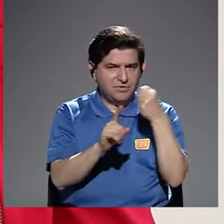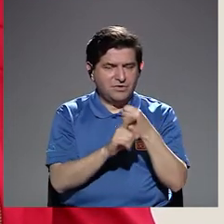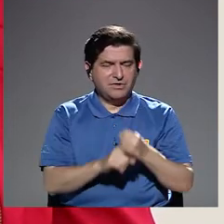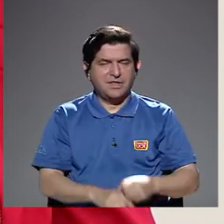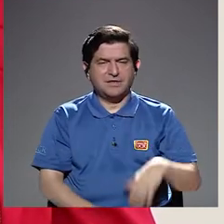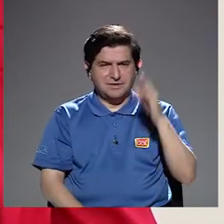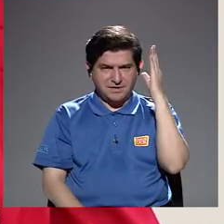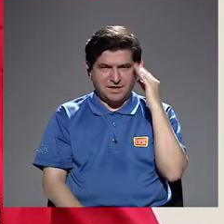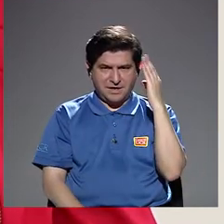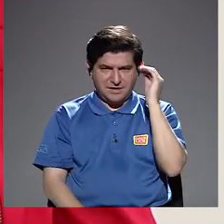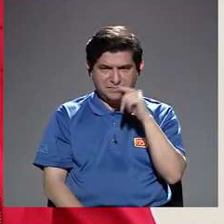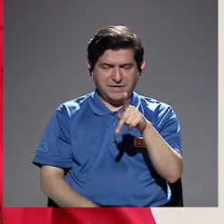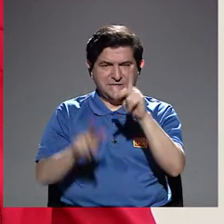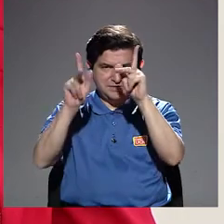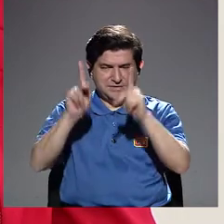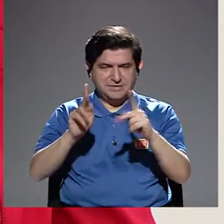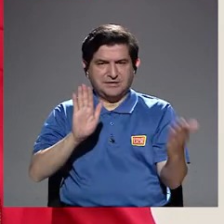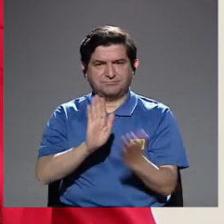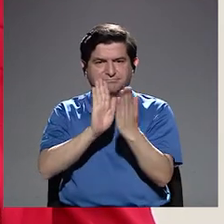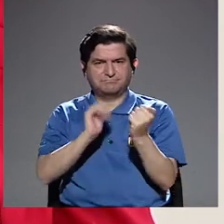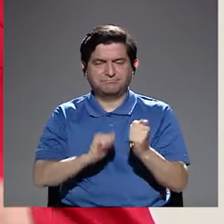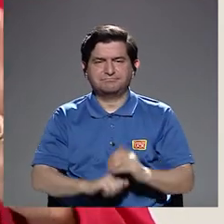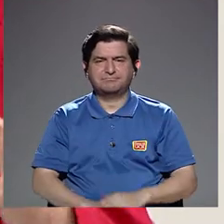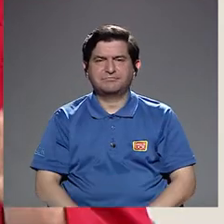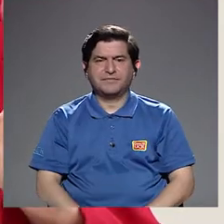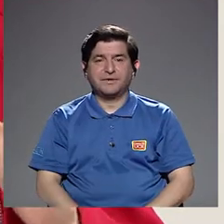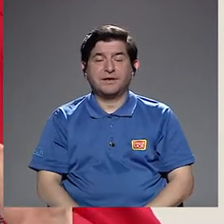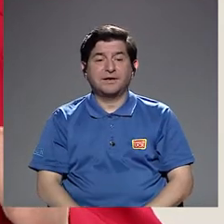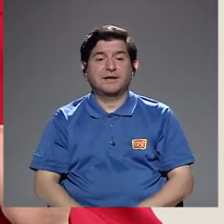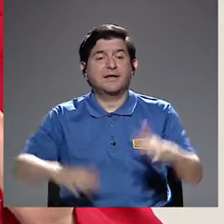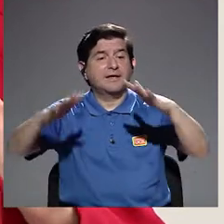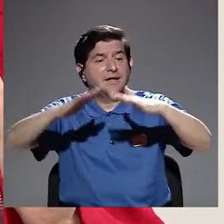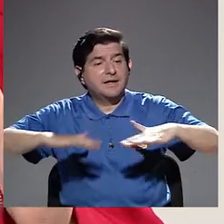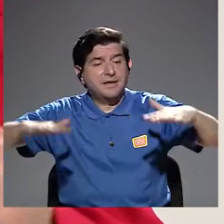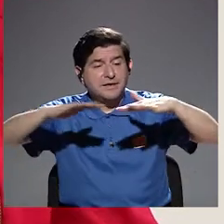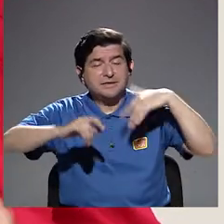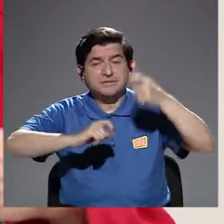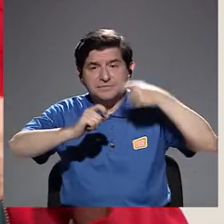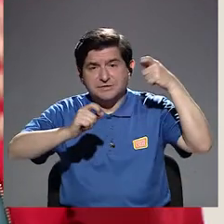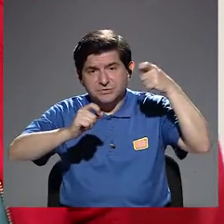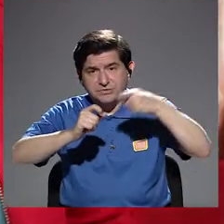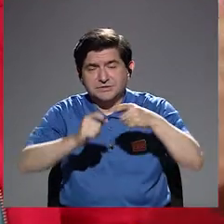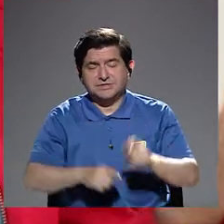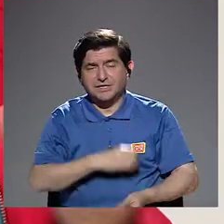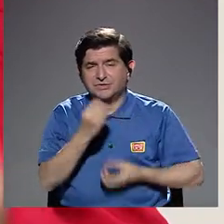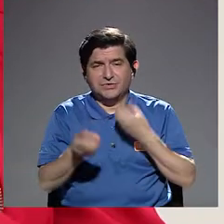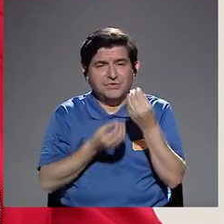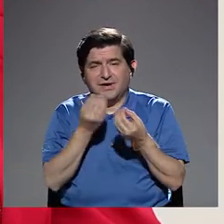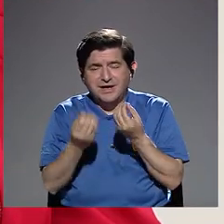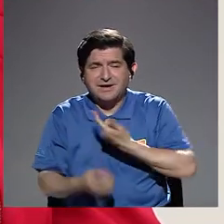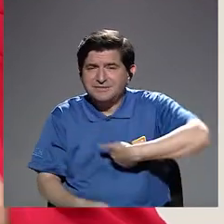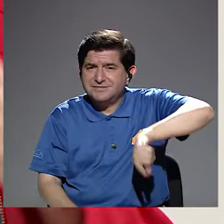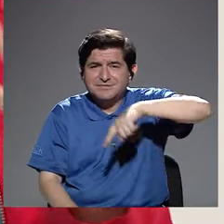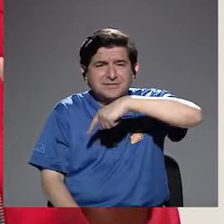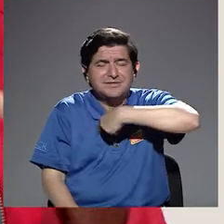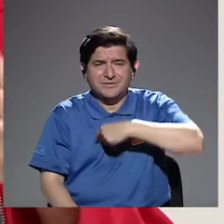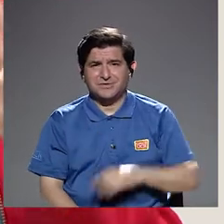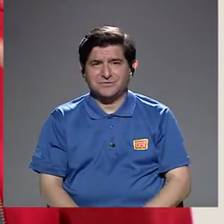que está viviendo esta persona. Digamos, es en el campo propiamente. ¿Qué podemos hacer a nivel